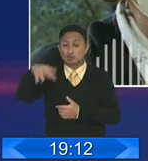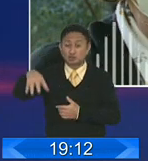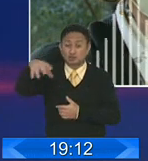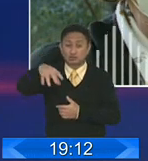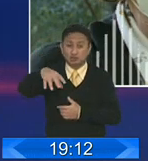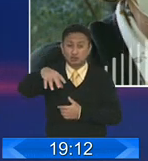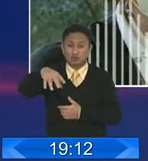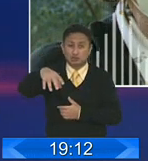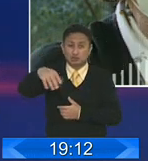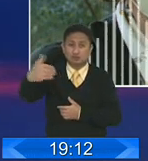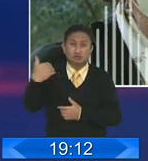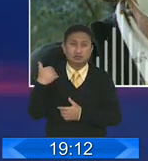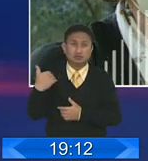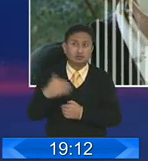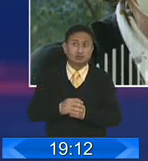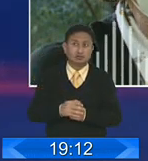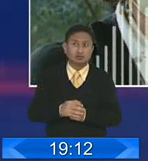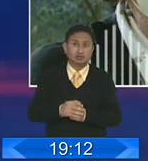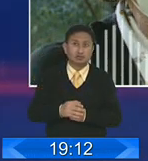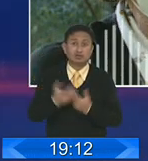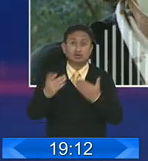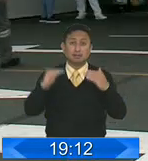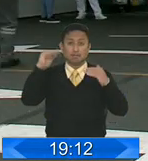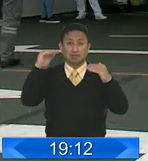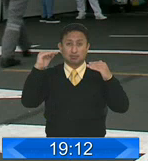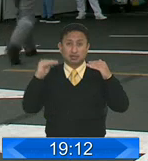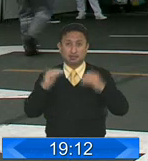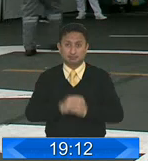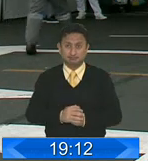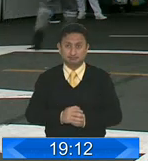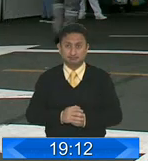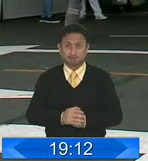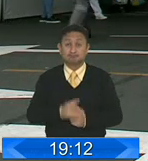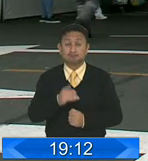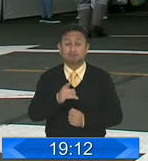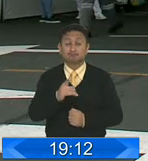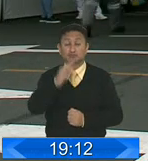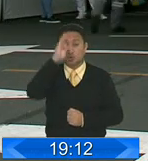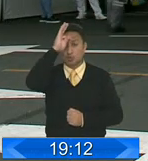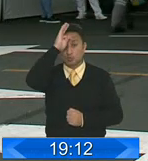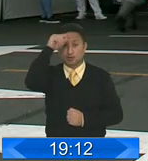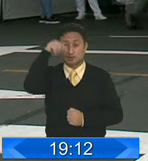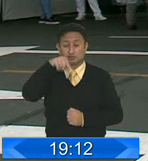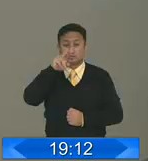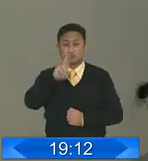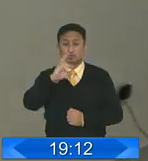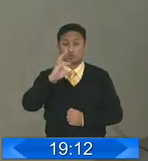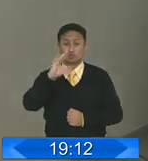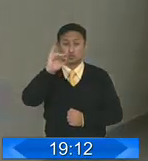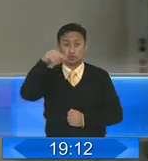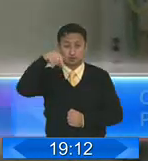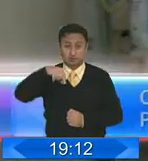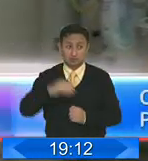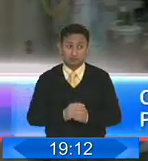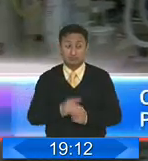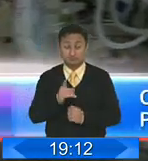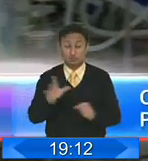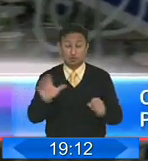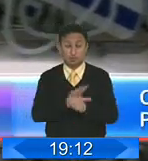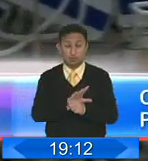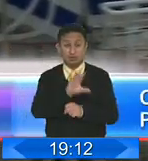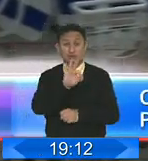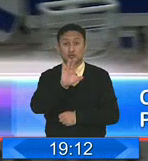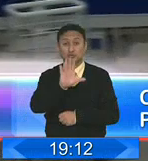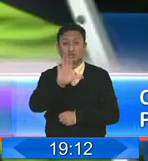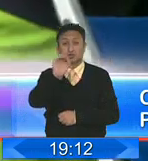tendencia a la baja. La ocupación de las camas en las unidades de cuidados intensivos en la capital se mantiene sobre el 95% y la